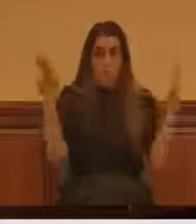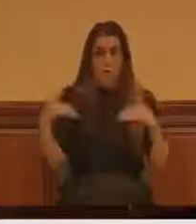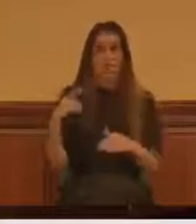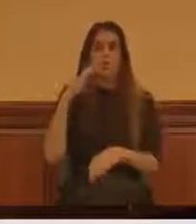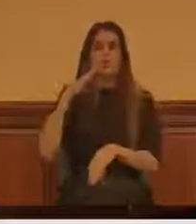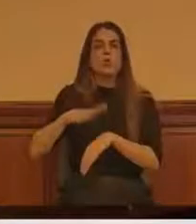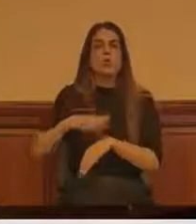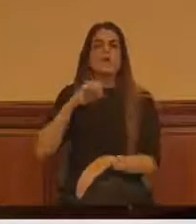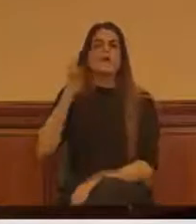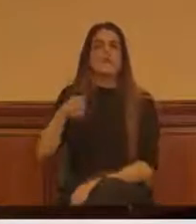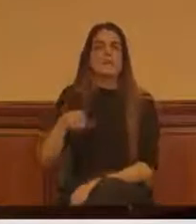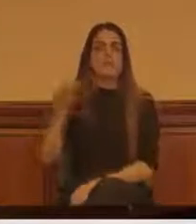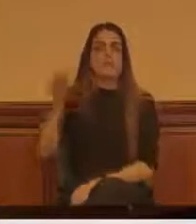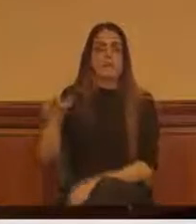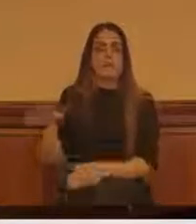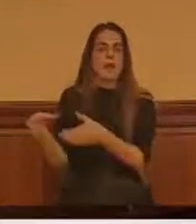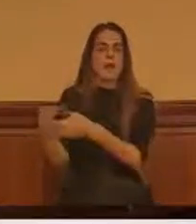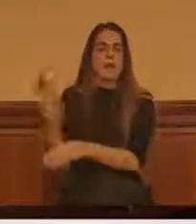PP.